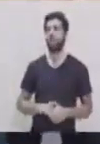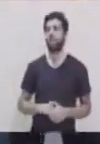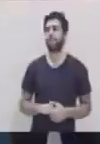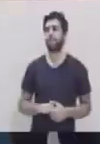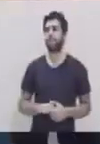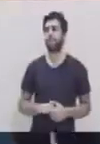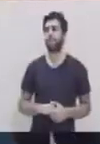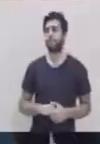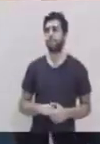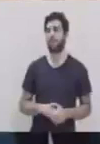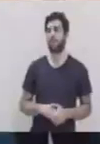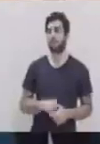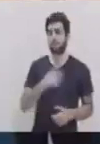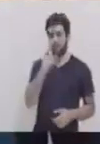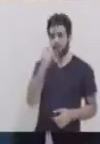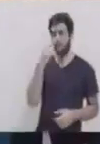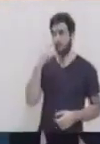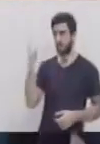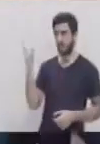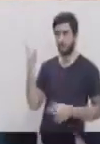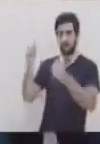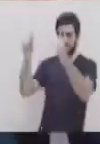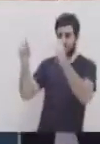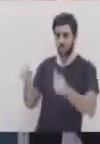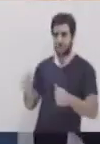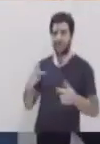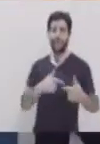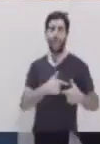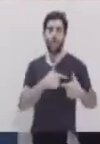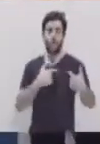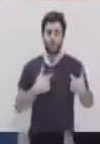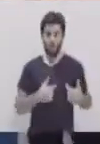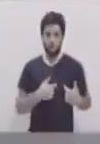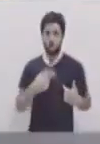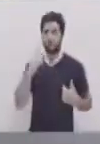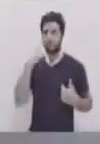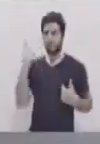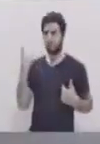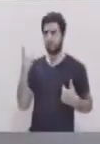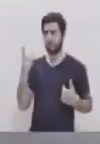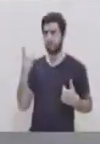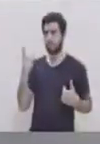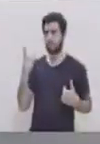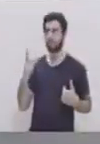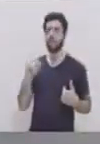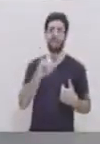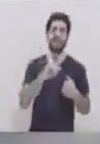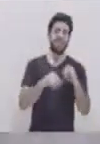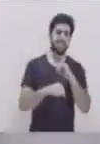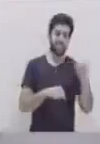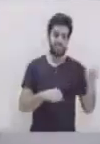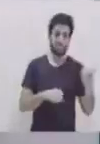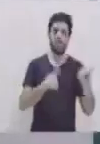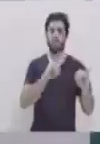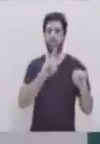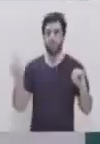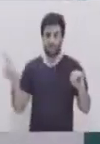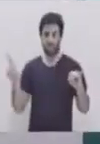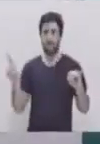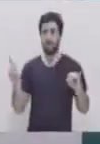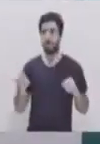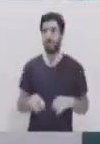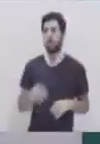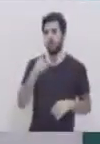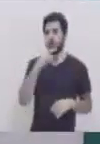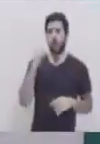Bueno, aquí tenemos el corazón izquierdo y el corazón derecho. Como pueden ver, lo estamos